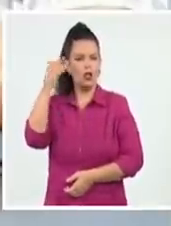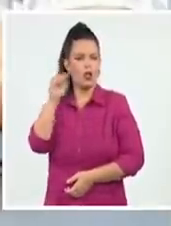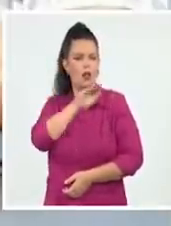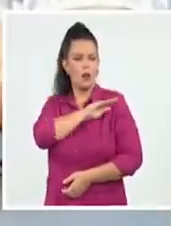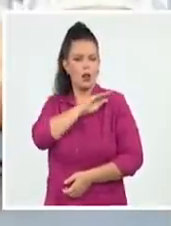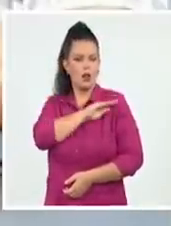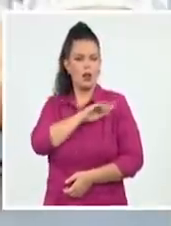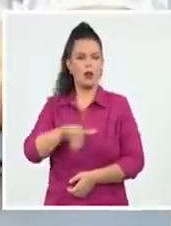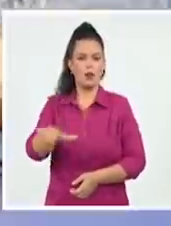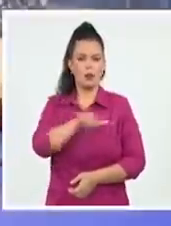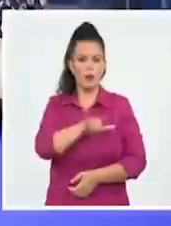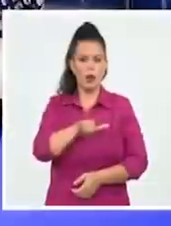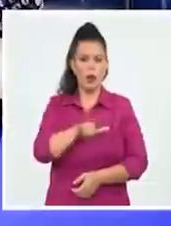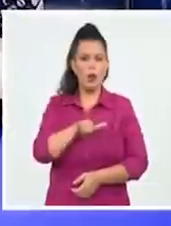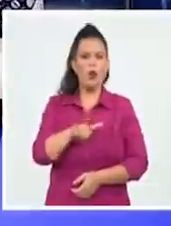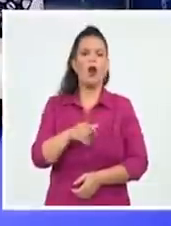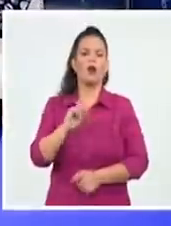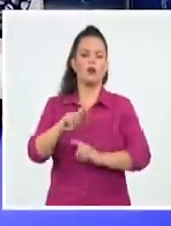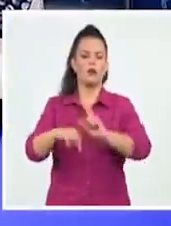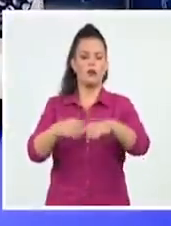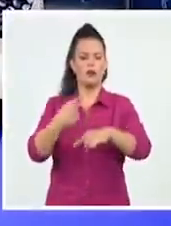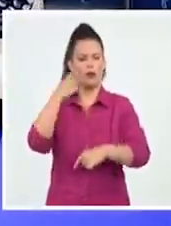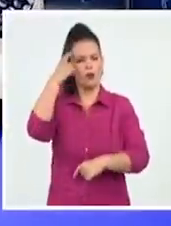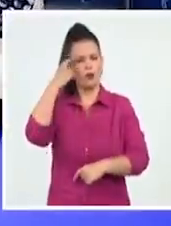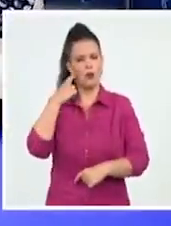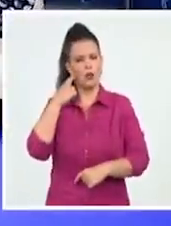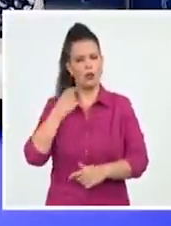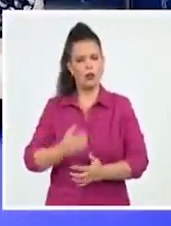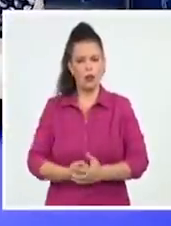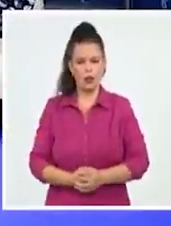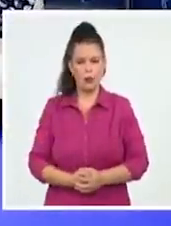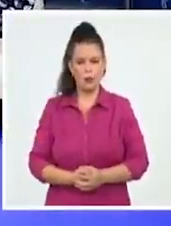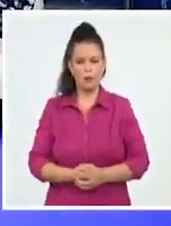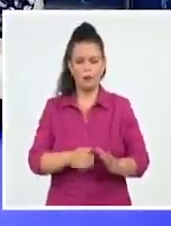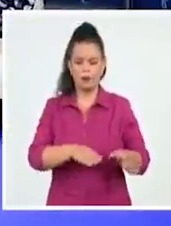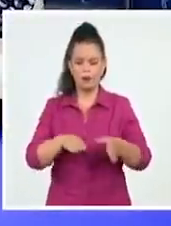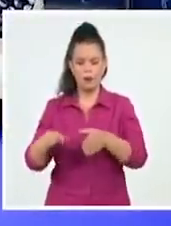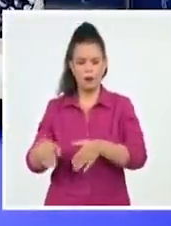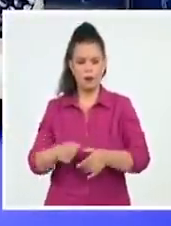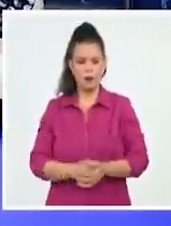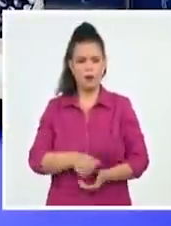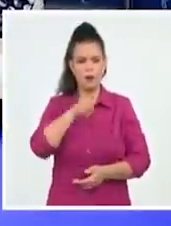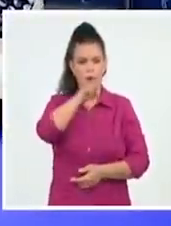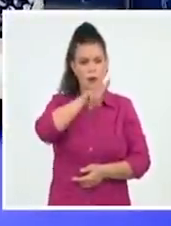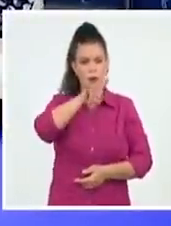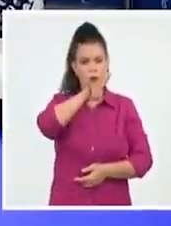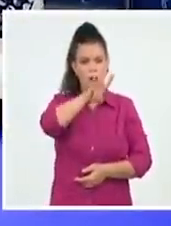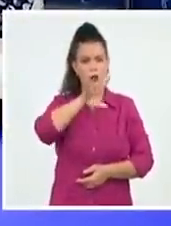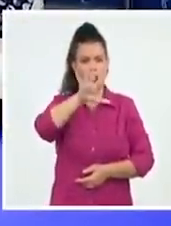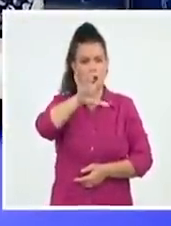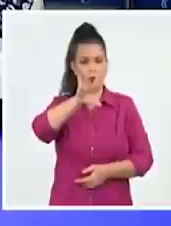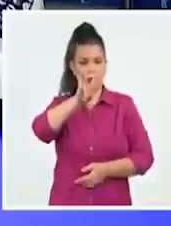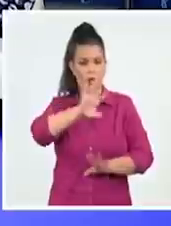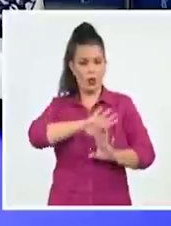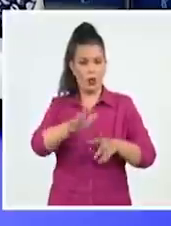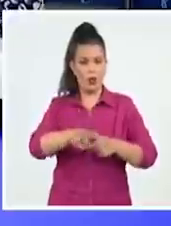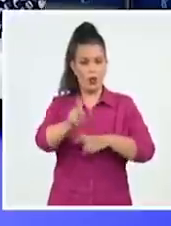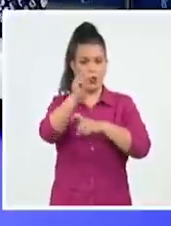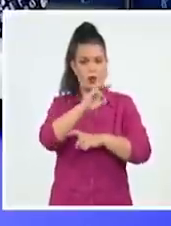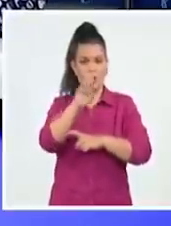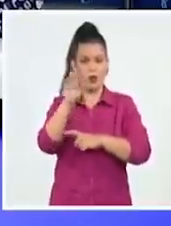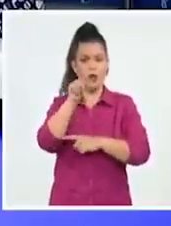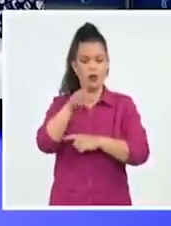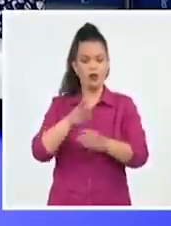Batistiana. Tras el triunfo del primero de enero de 1959, se incorporó a las Fuerzas Armadas Revolucionarias y se